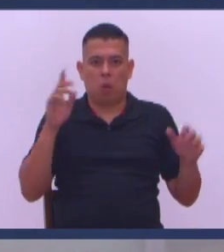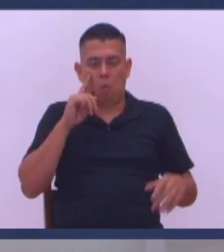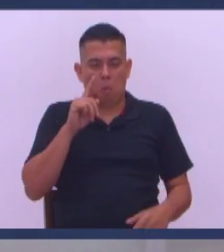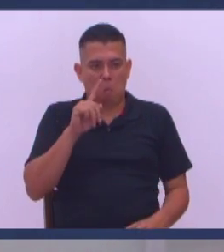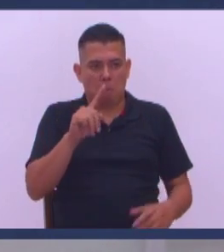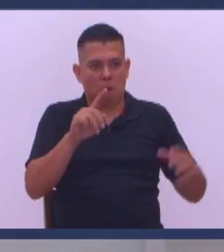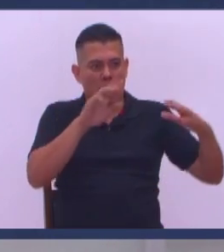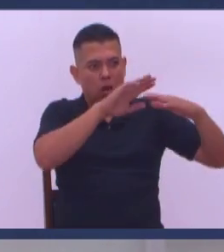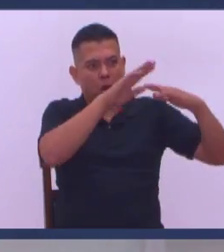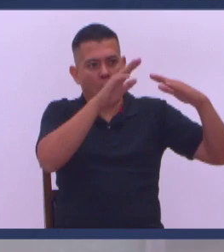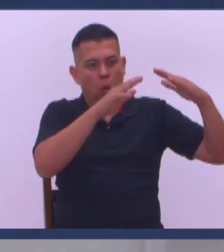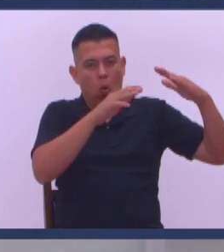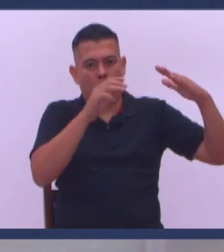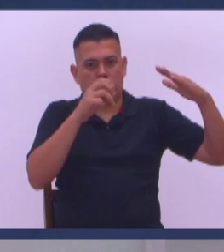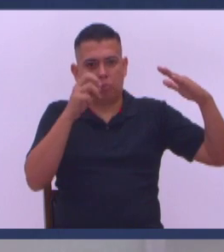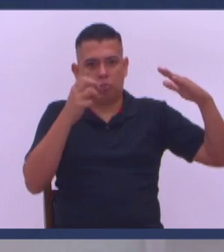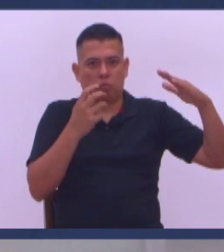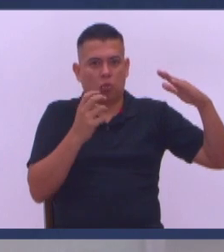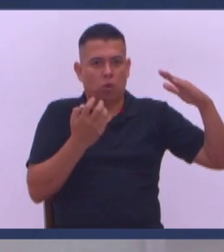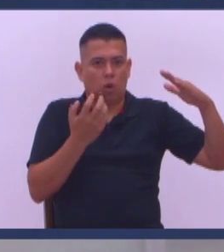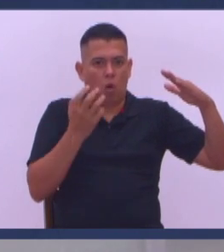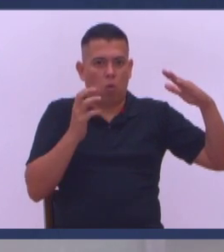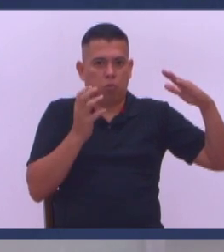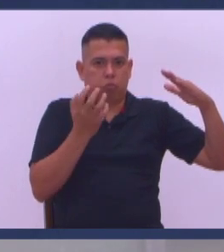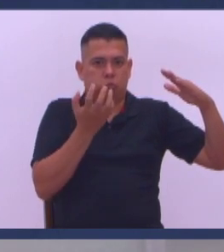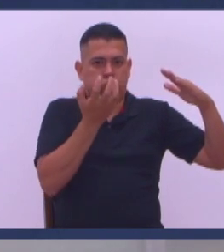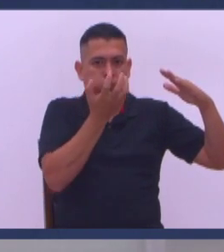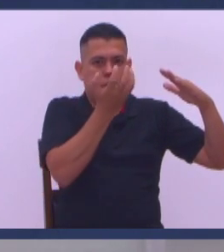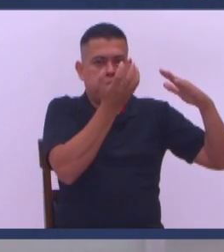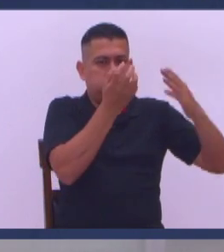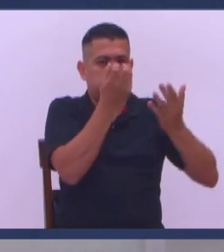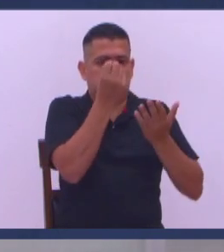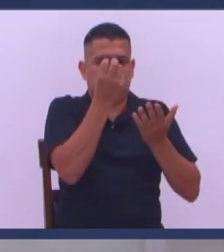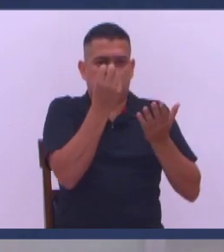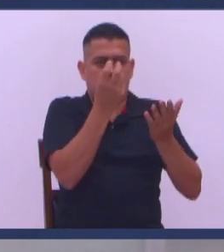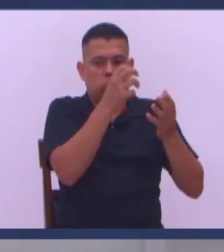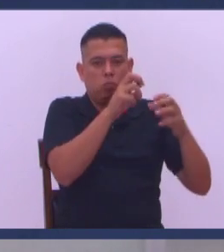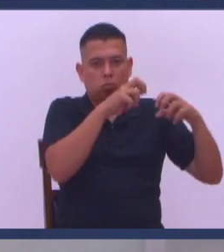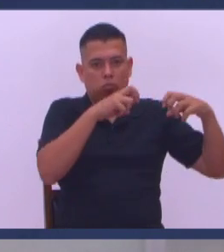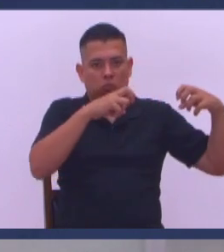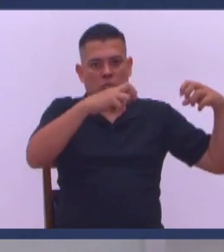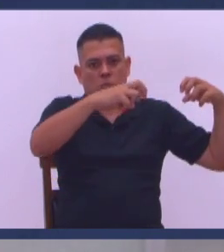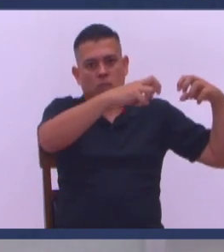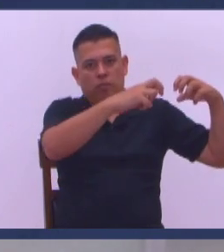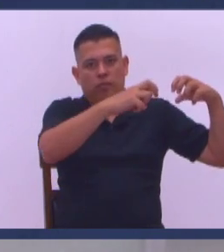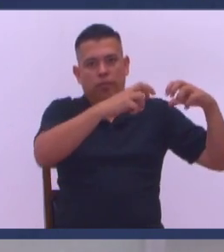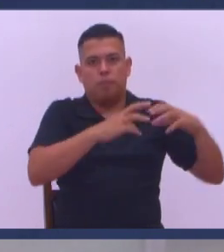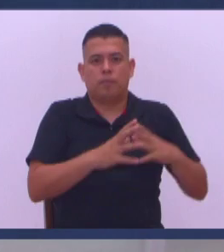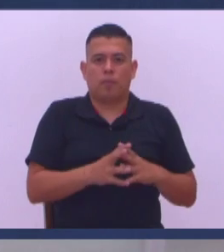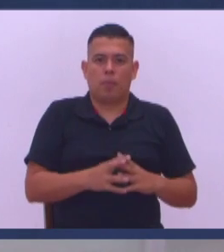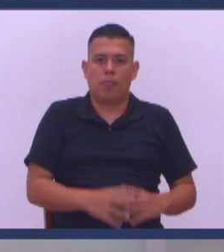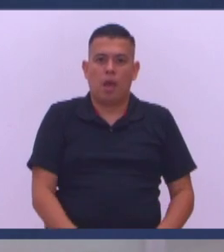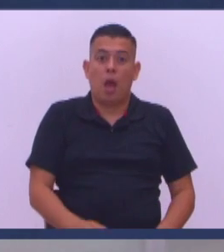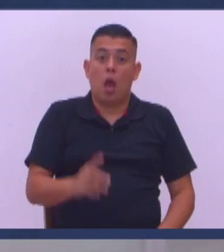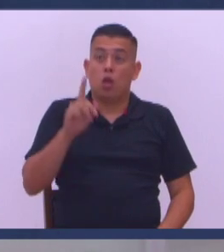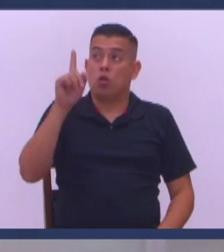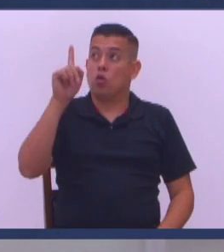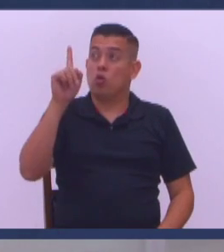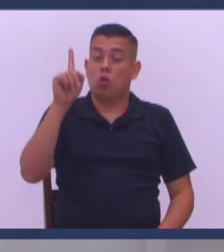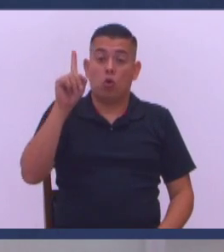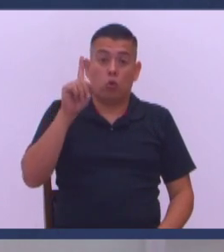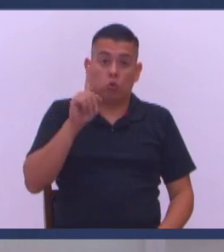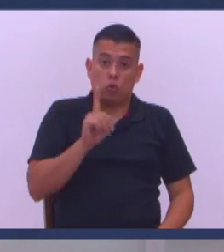Subió al monte Y sentándose Vinieron a él Sus discípulos Amigo y hermano Dios nos lava a domicilio ¿Lo puedes decir conmigo?